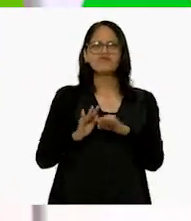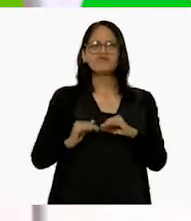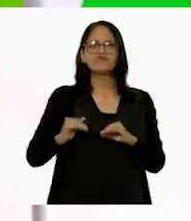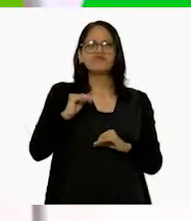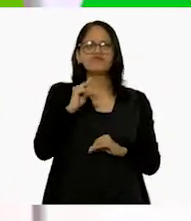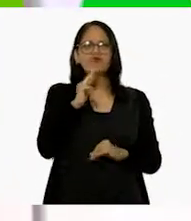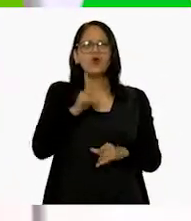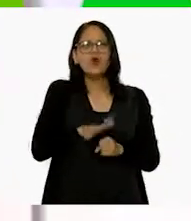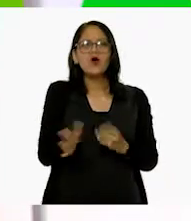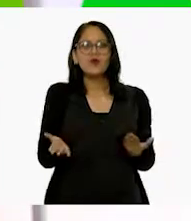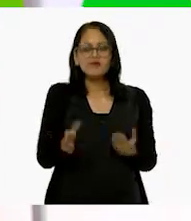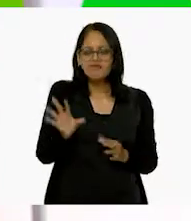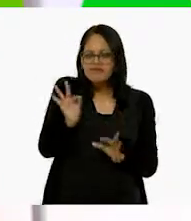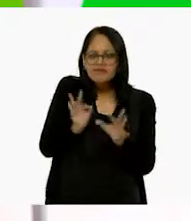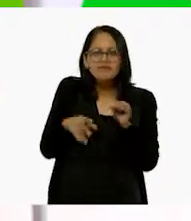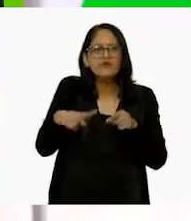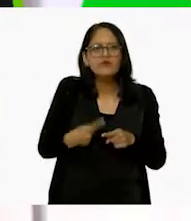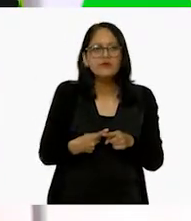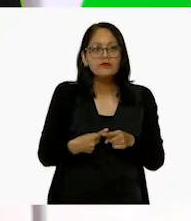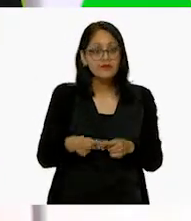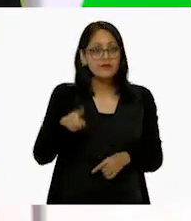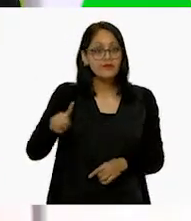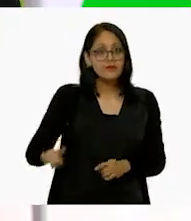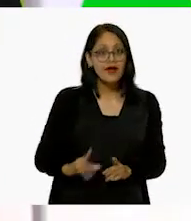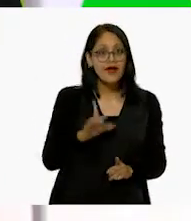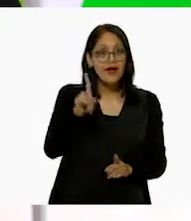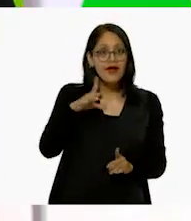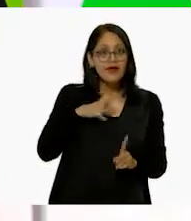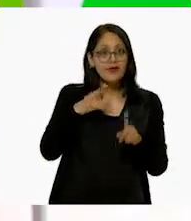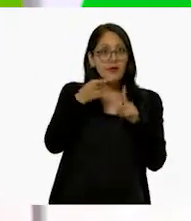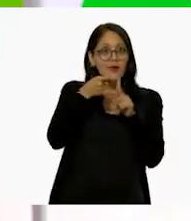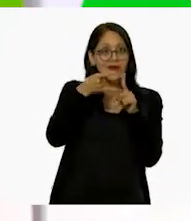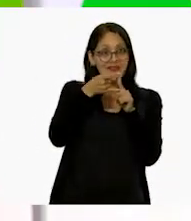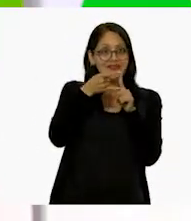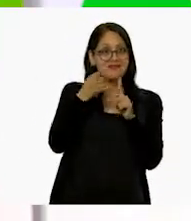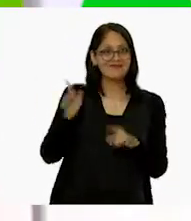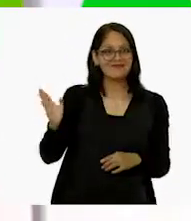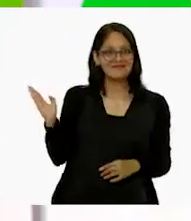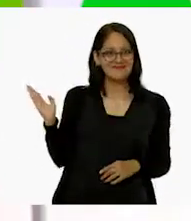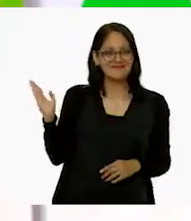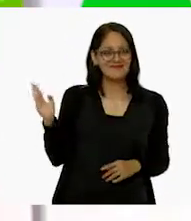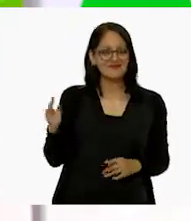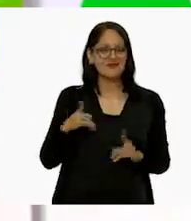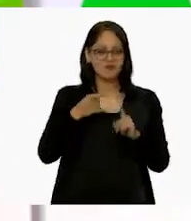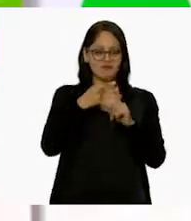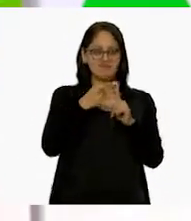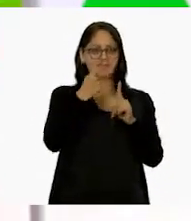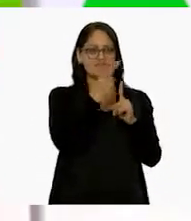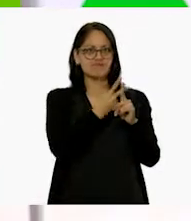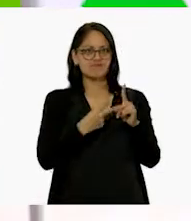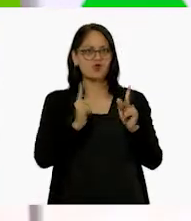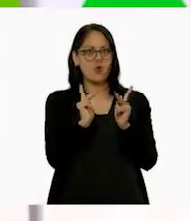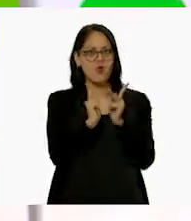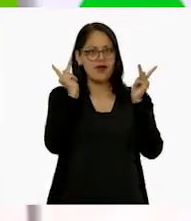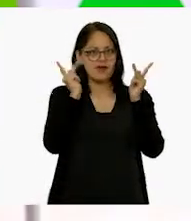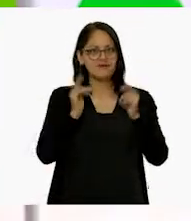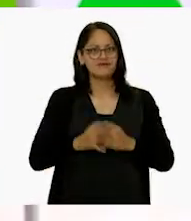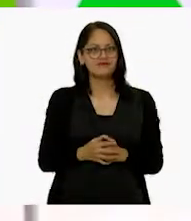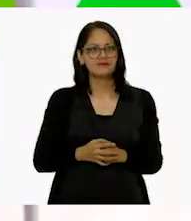todas. Allí estaban el cuadrado con todos sus lados iguales.